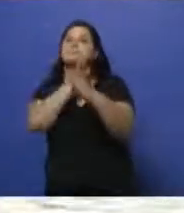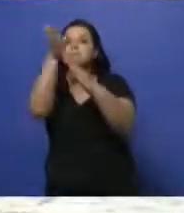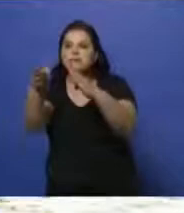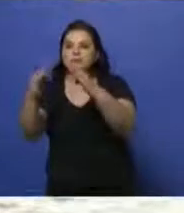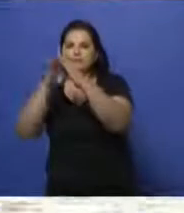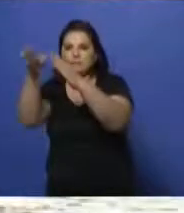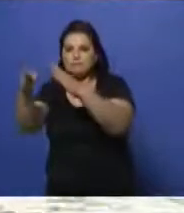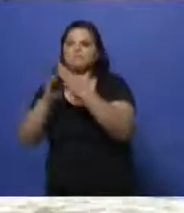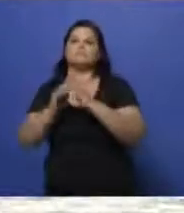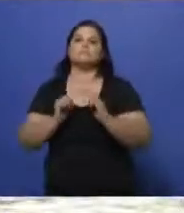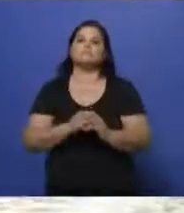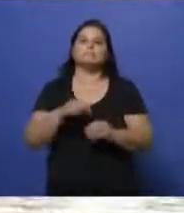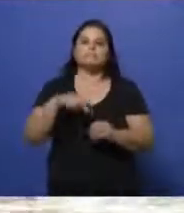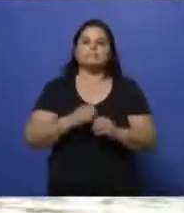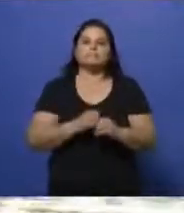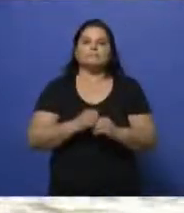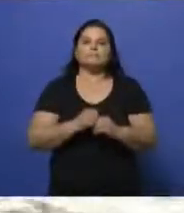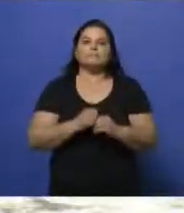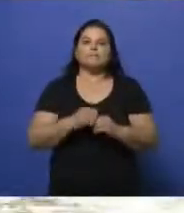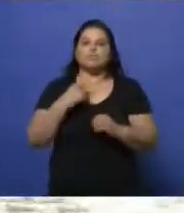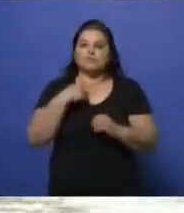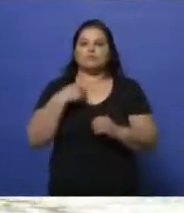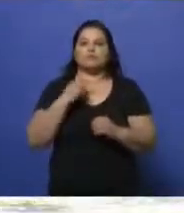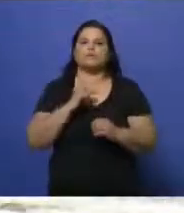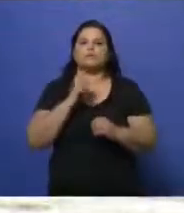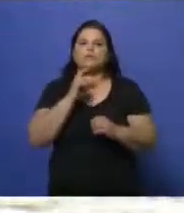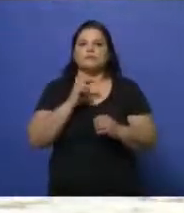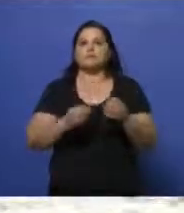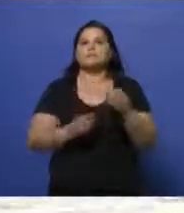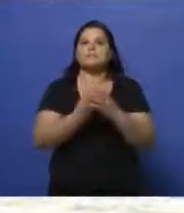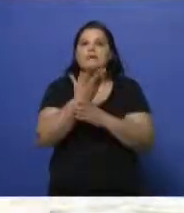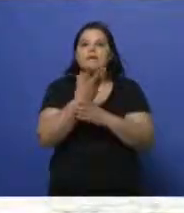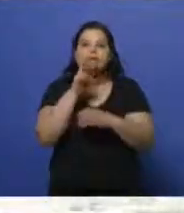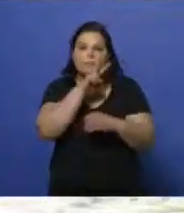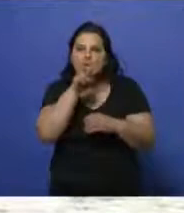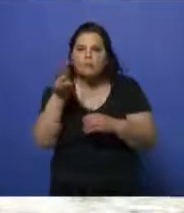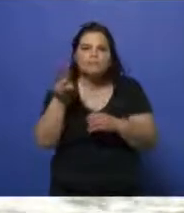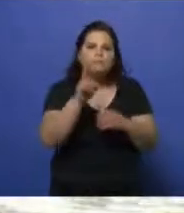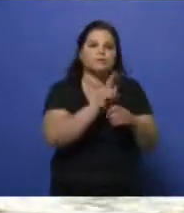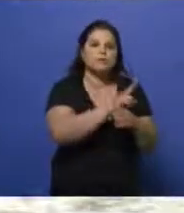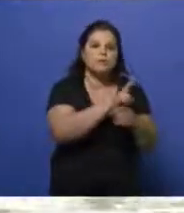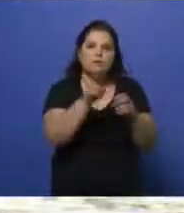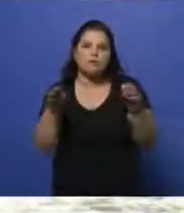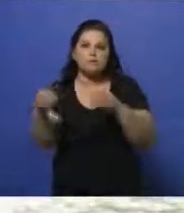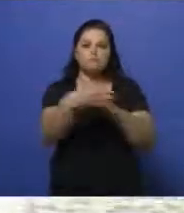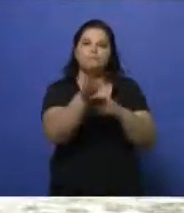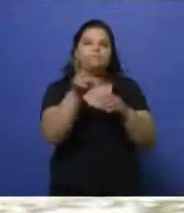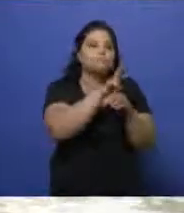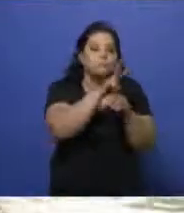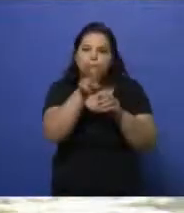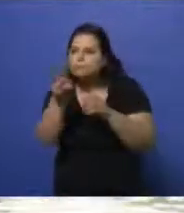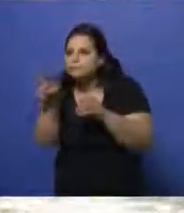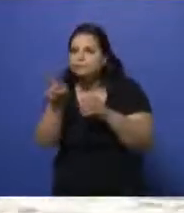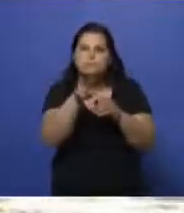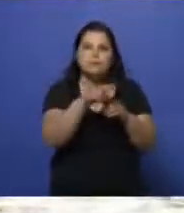y esta mañana ya inclusive nosotros anduvimos con el jefe de gabinete recorriendo el barrio tipo 9 y media de la mañana, 8 y